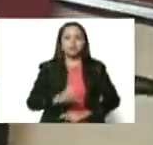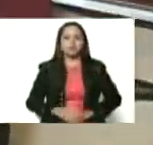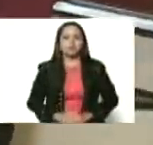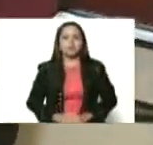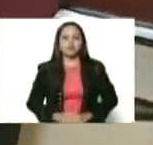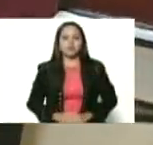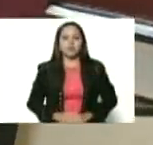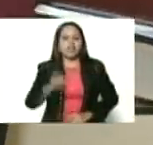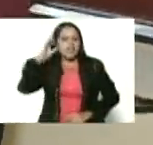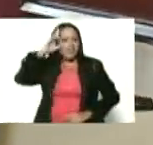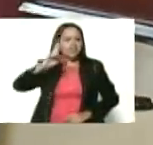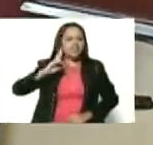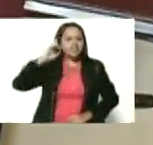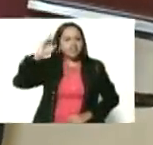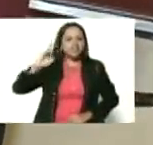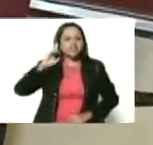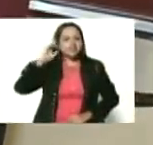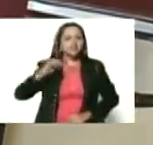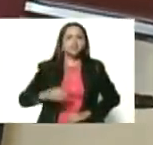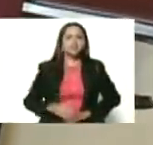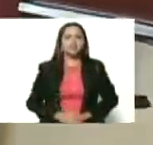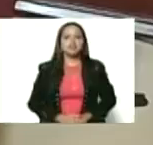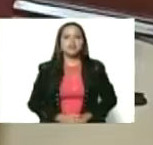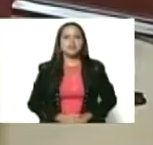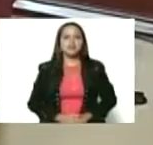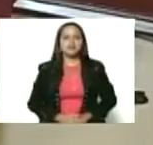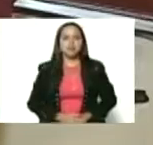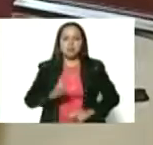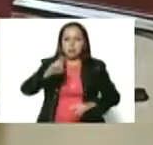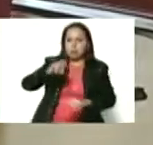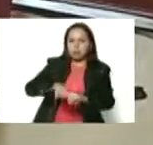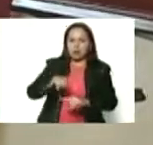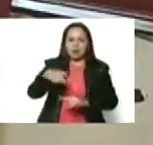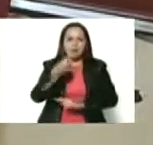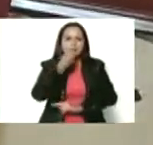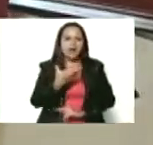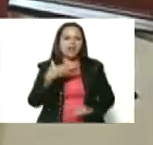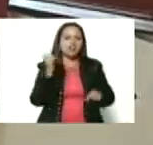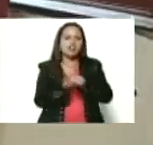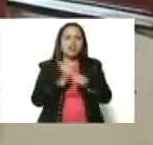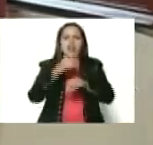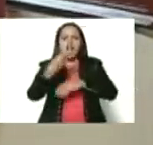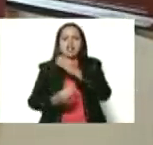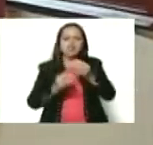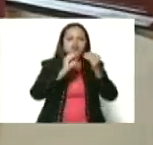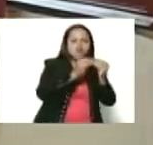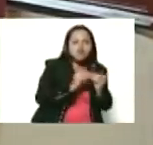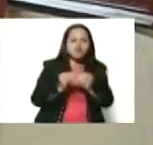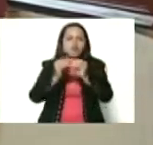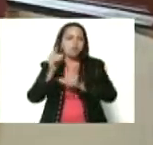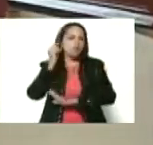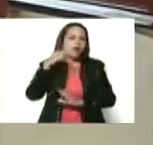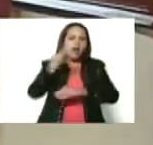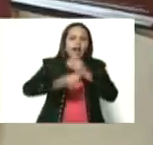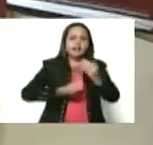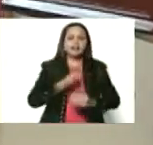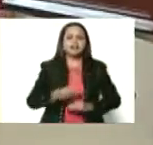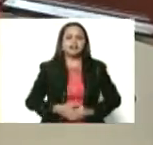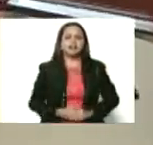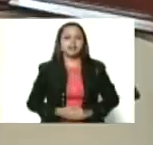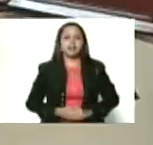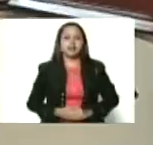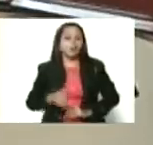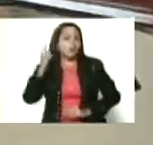Reflexionando un rato. Una belleza que hacen las artesanas y los